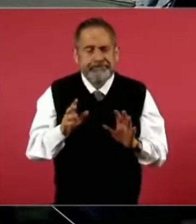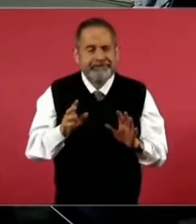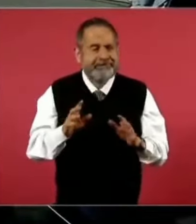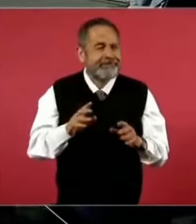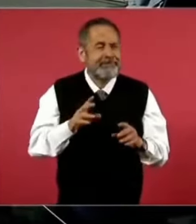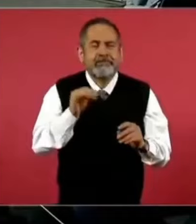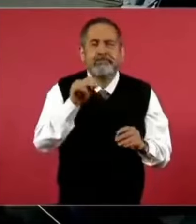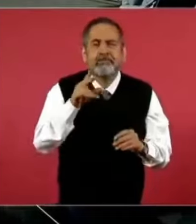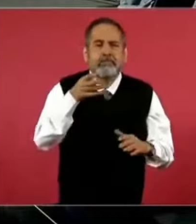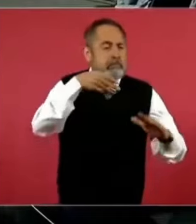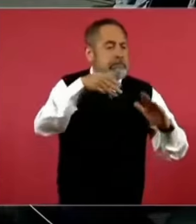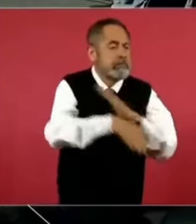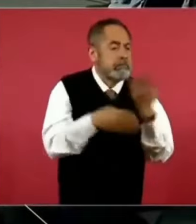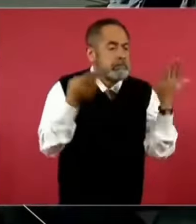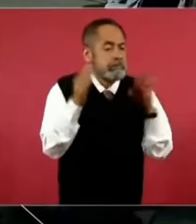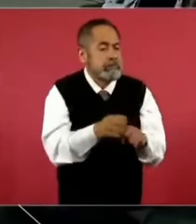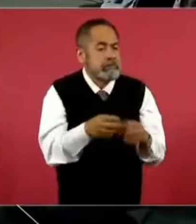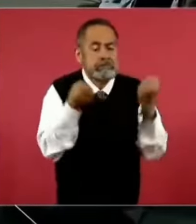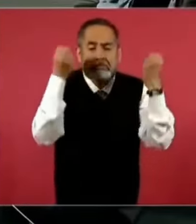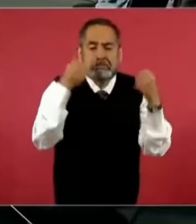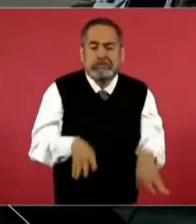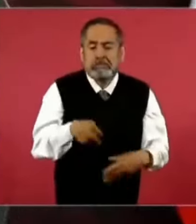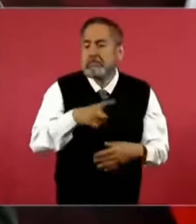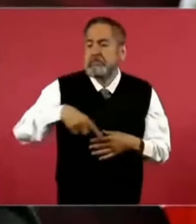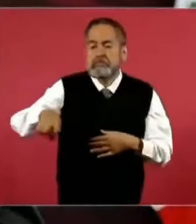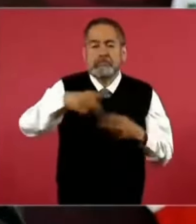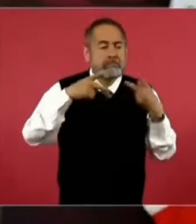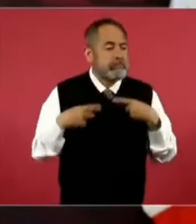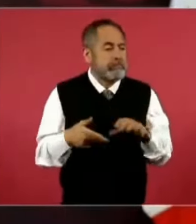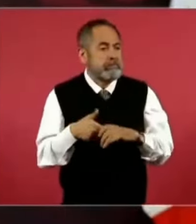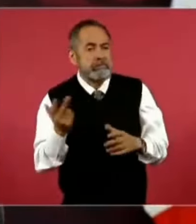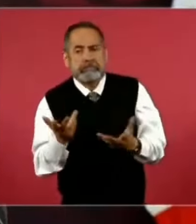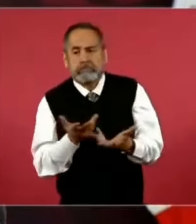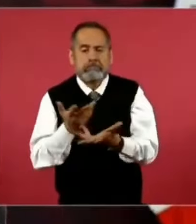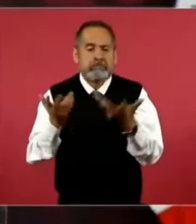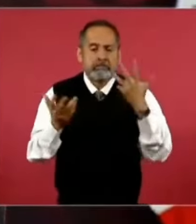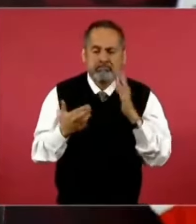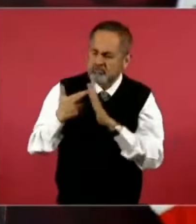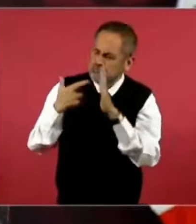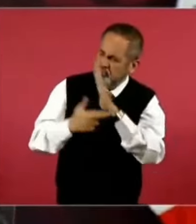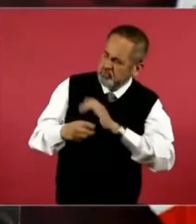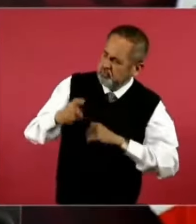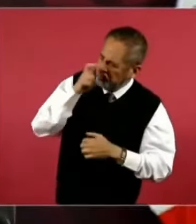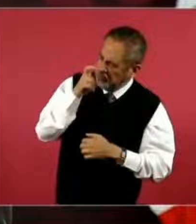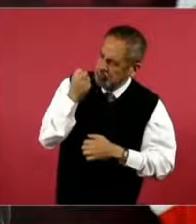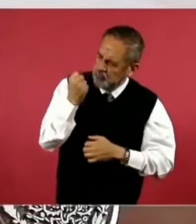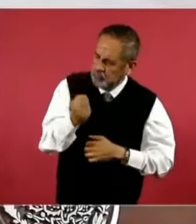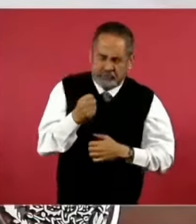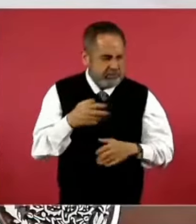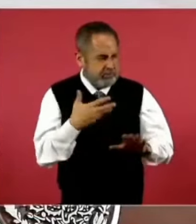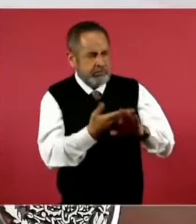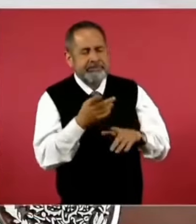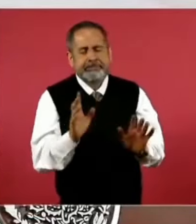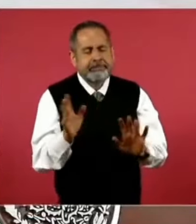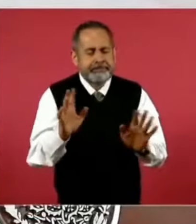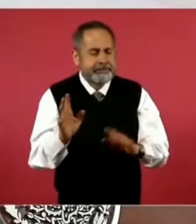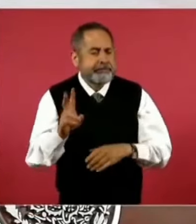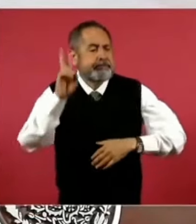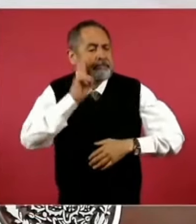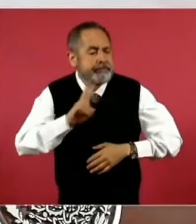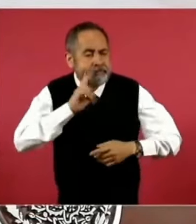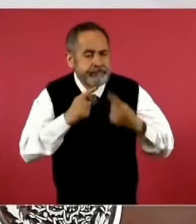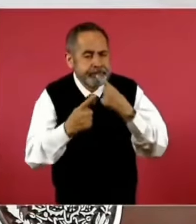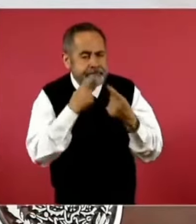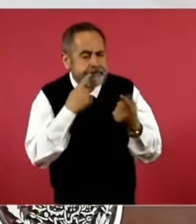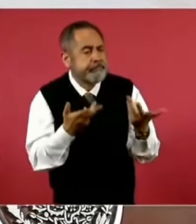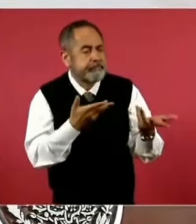medidas extremas, sin